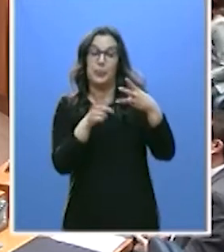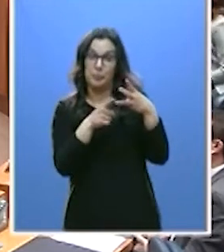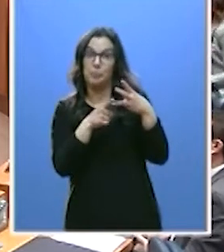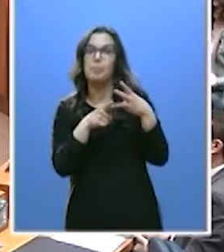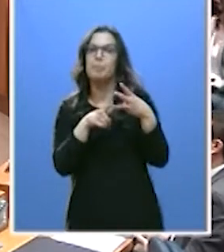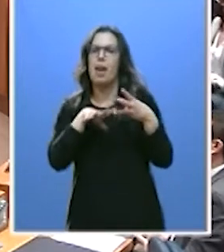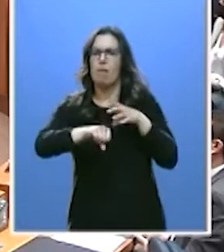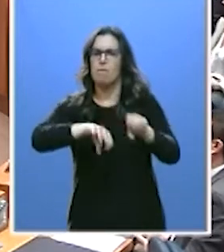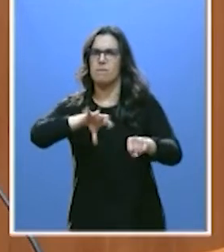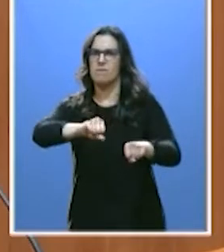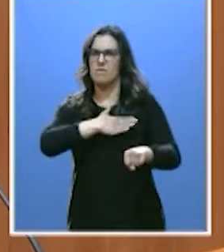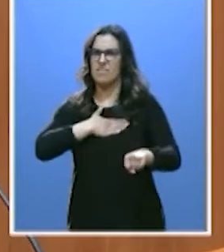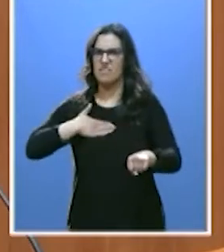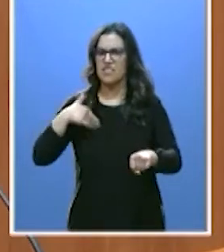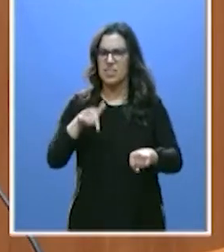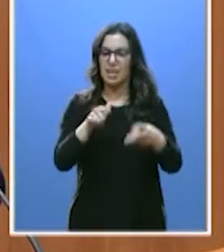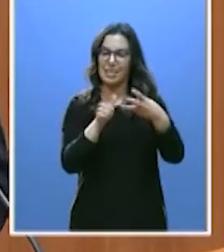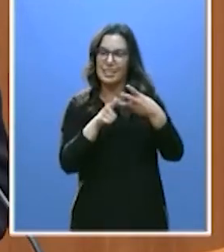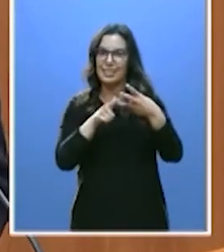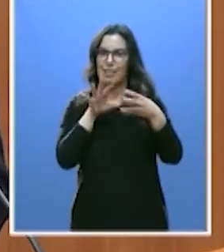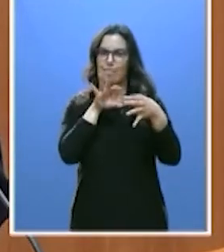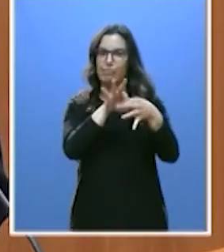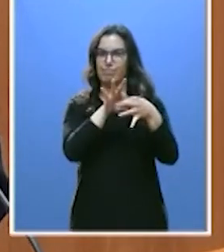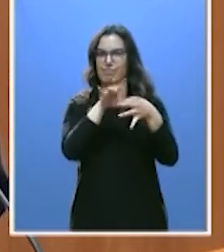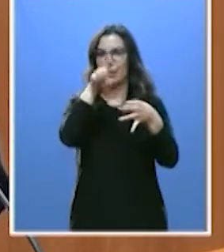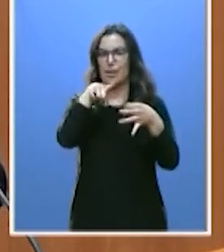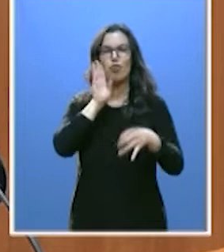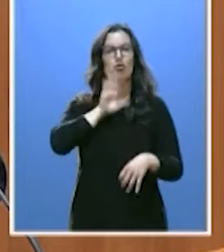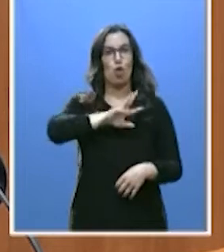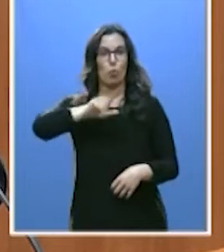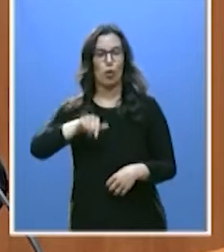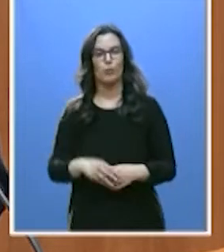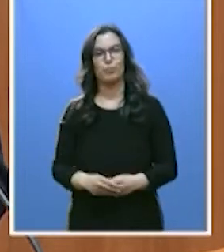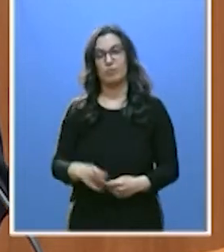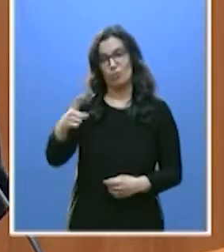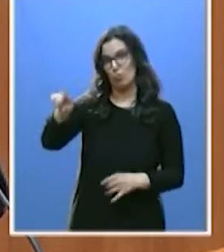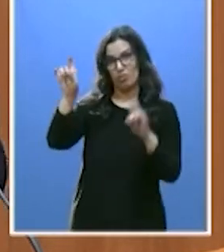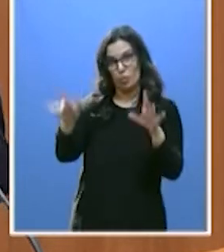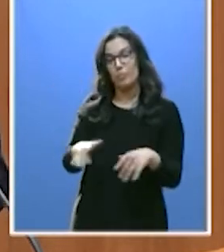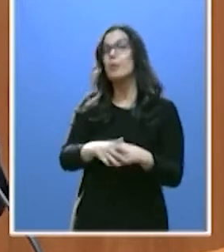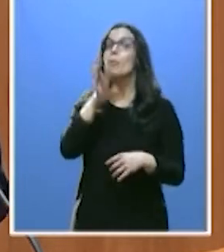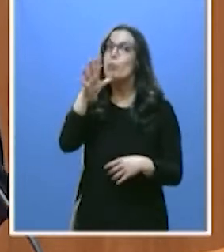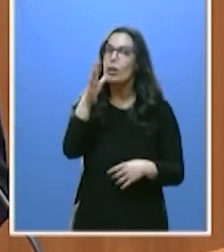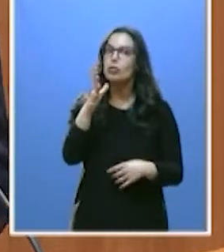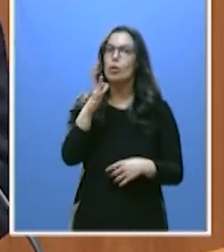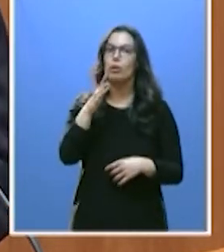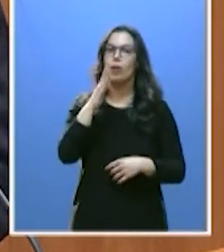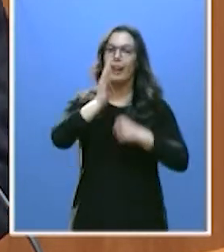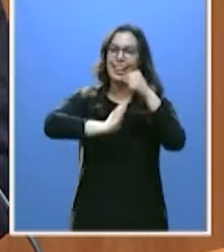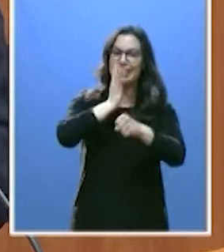que ustedes traen aquí, es la última de esas raíces de la corrupción. Por eso es necesaria la limitación de mandatos, que también